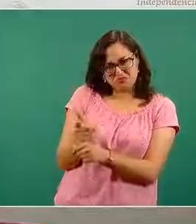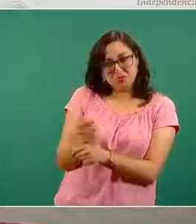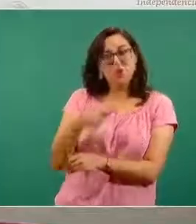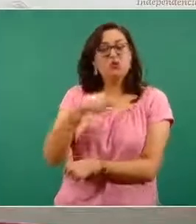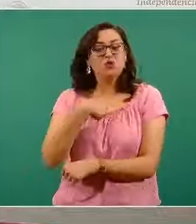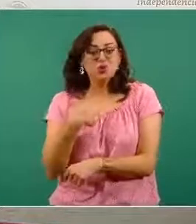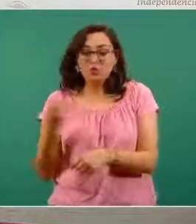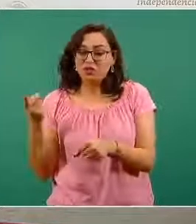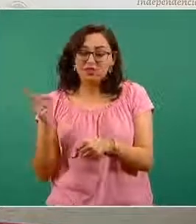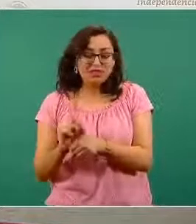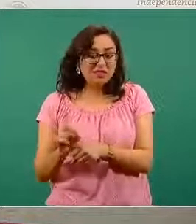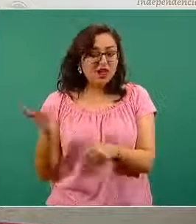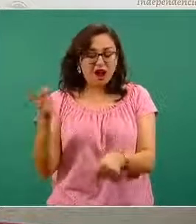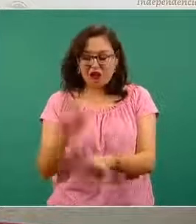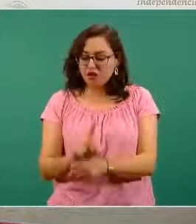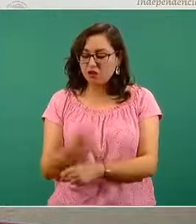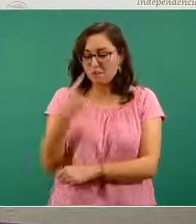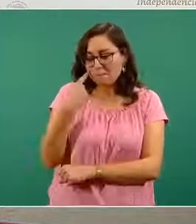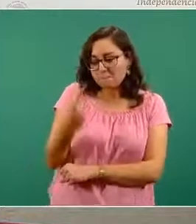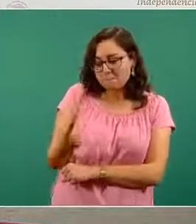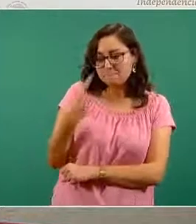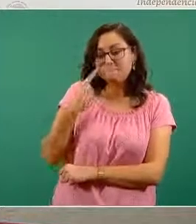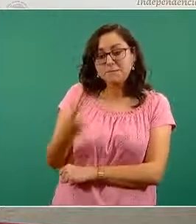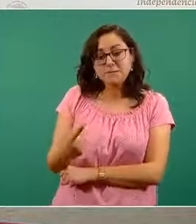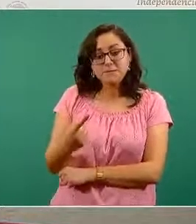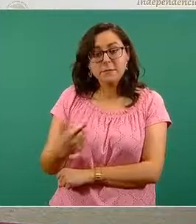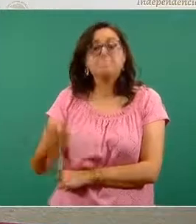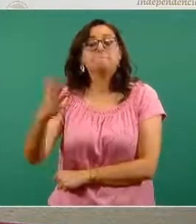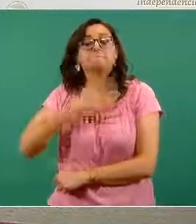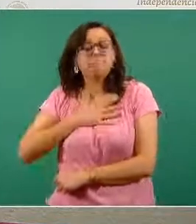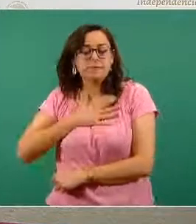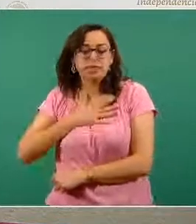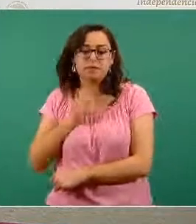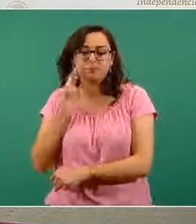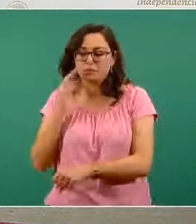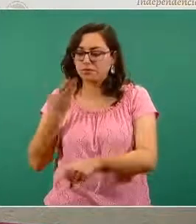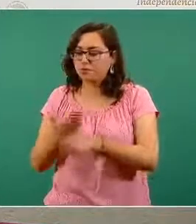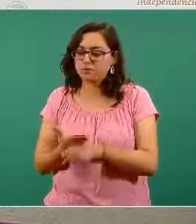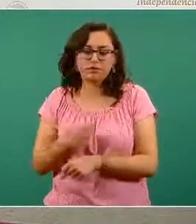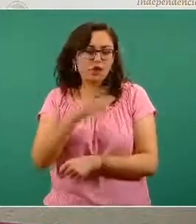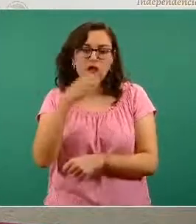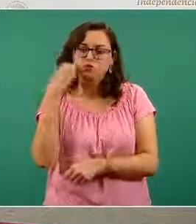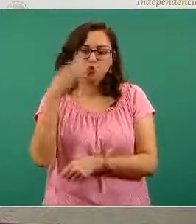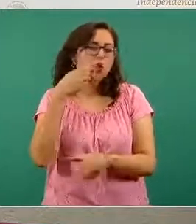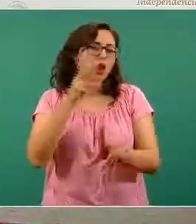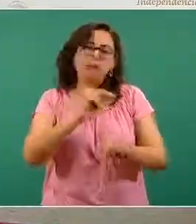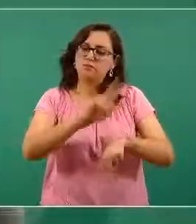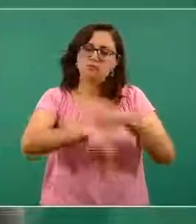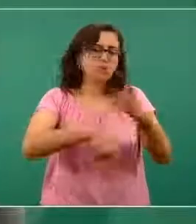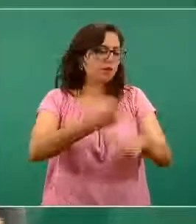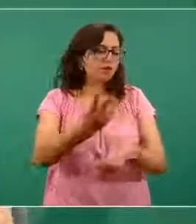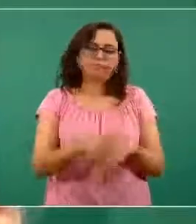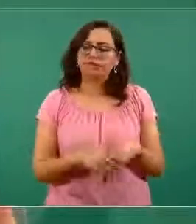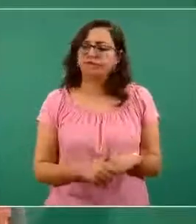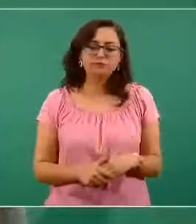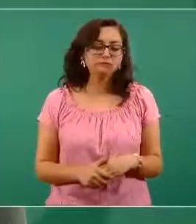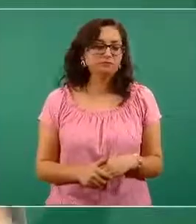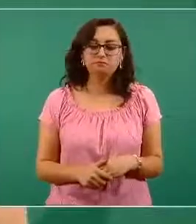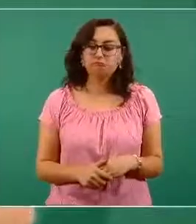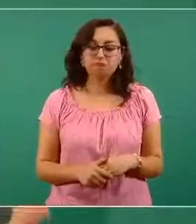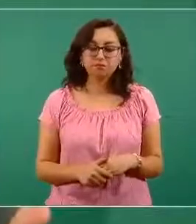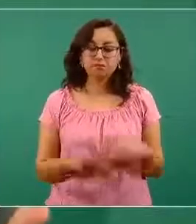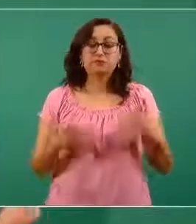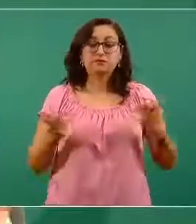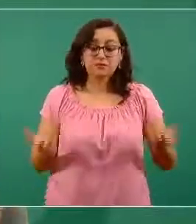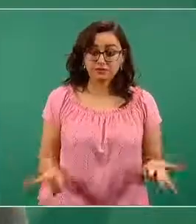observar todos los días en casa. Mi responsabilidad es decir, no van a clases, no se presentan y entonces